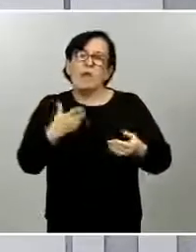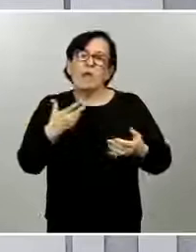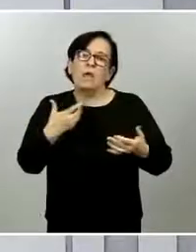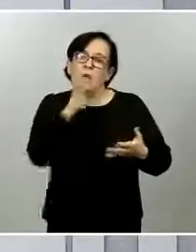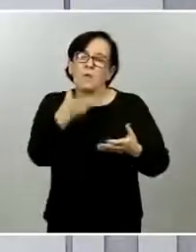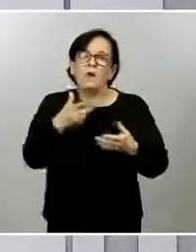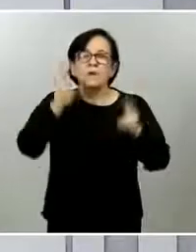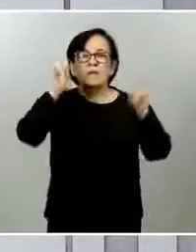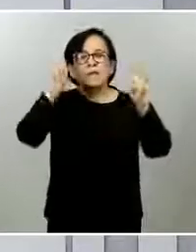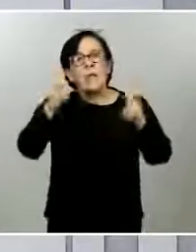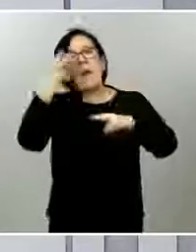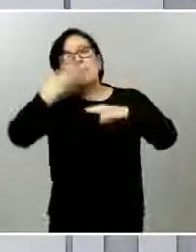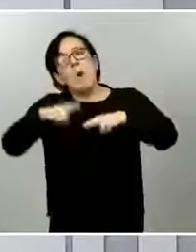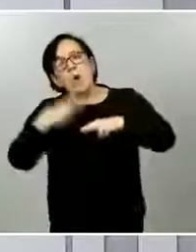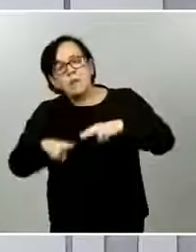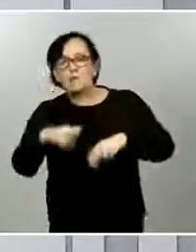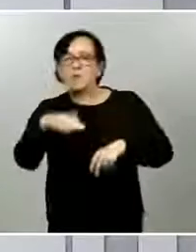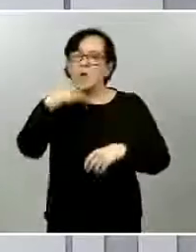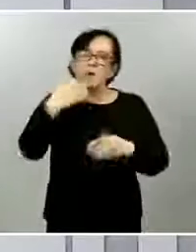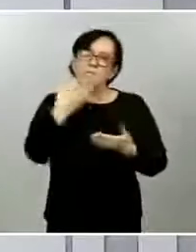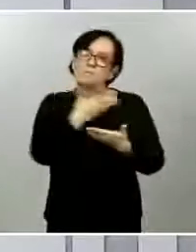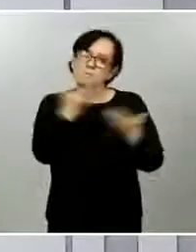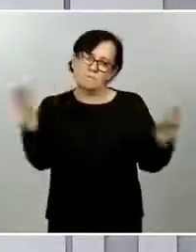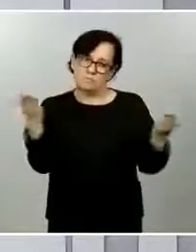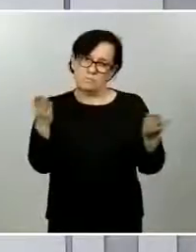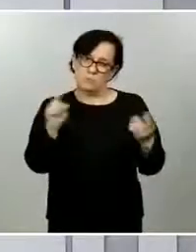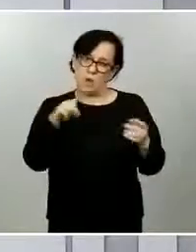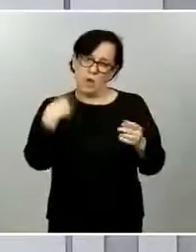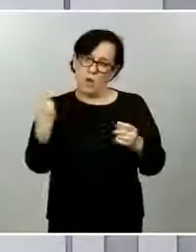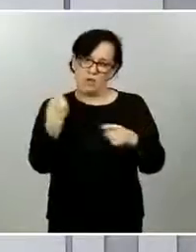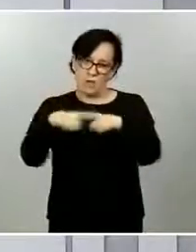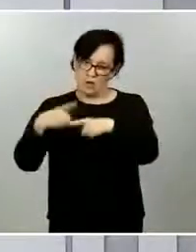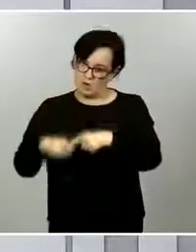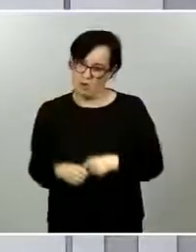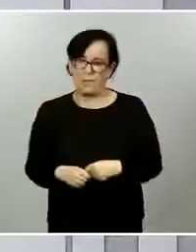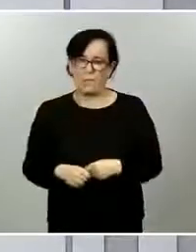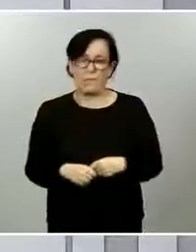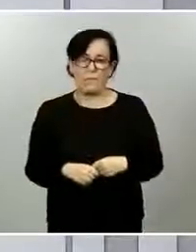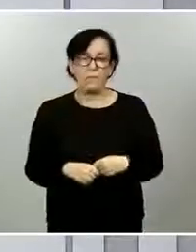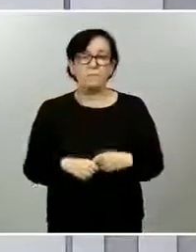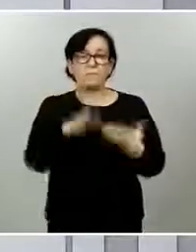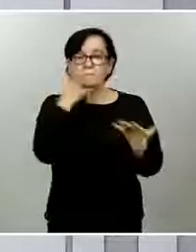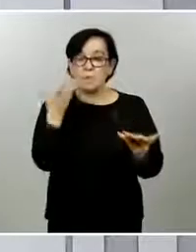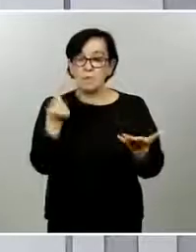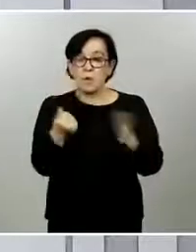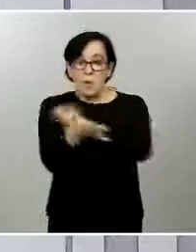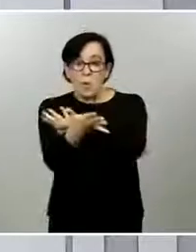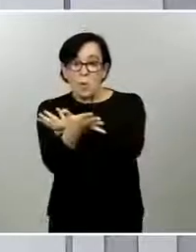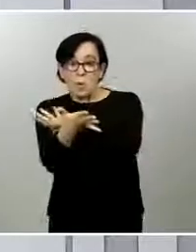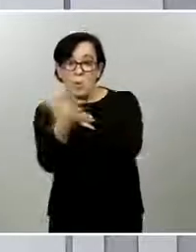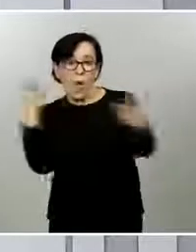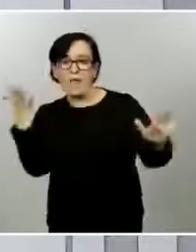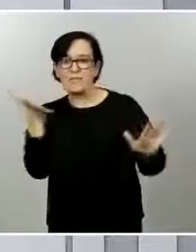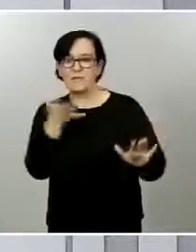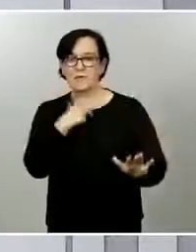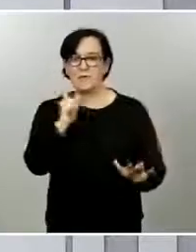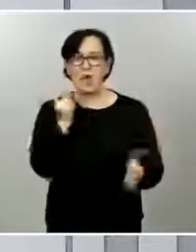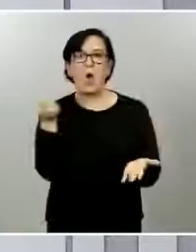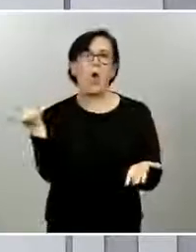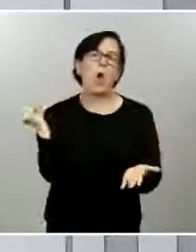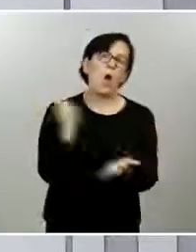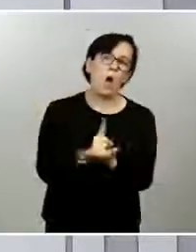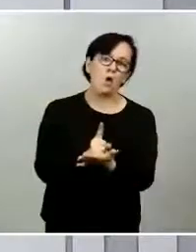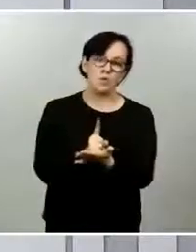Lo realmente grave sería alejarse de ese criterio sanitario y dejarse llevar por consideraciones de tipo